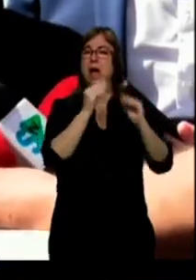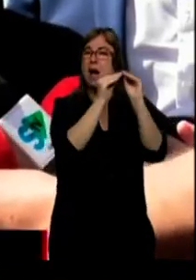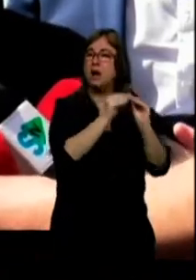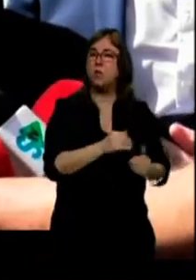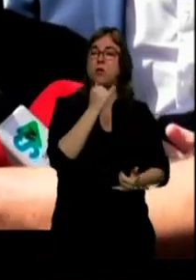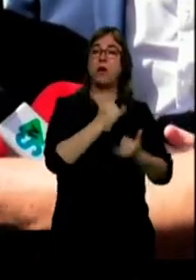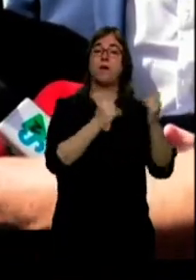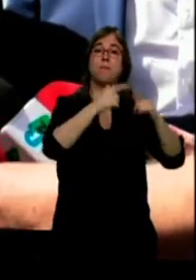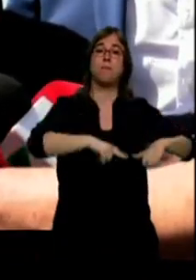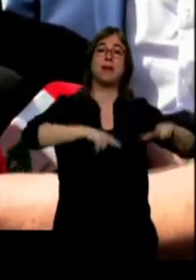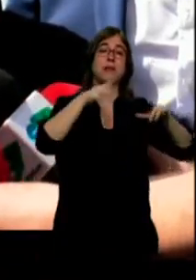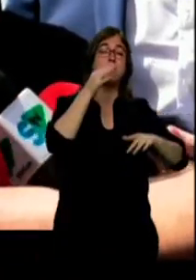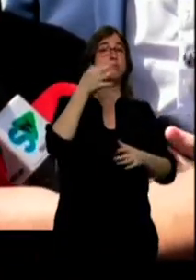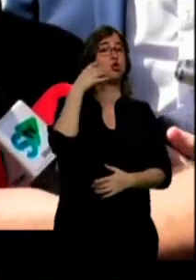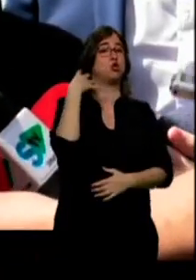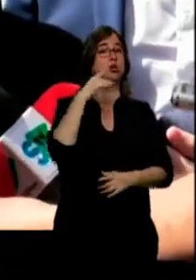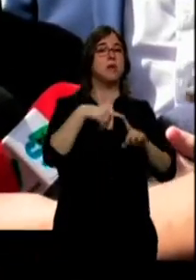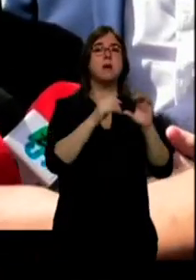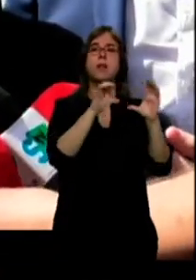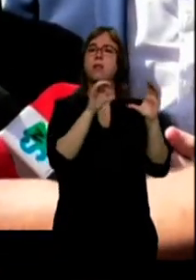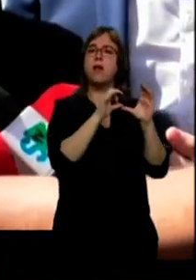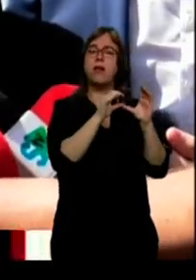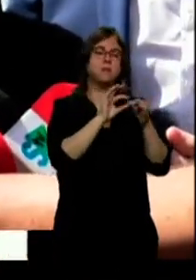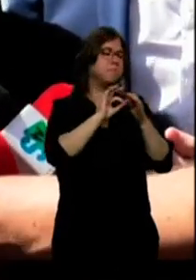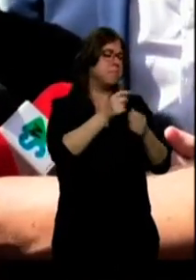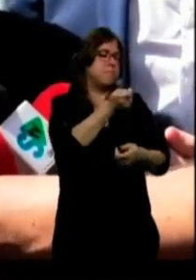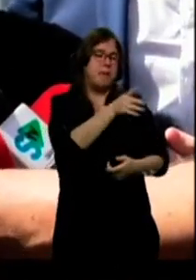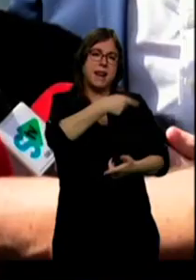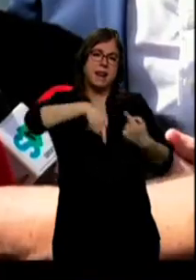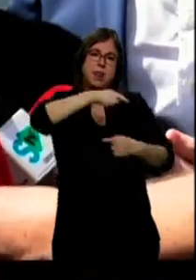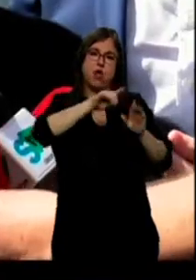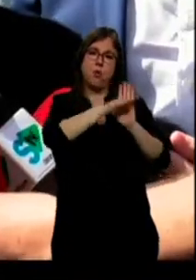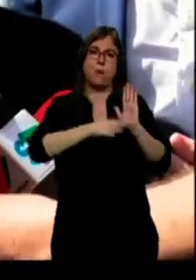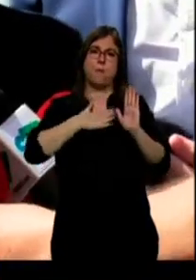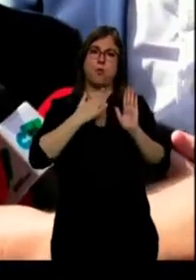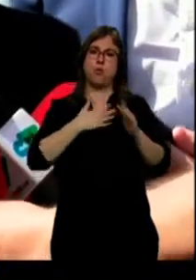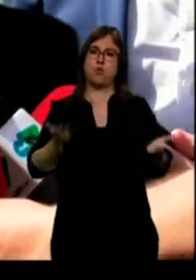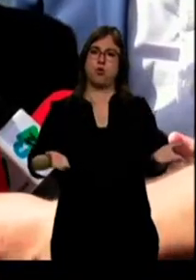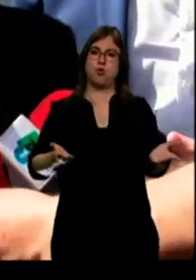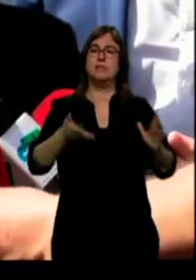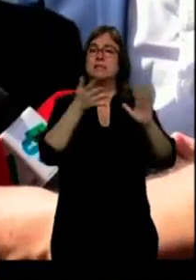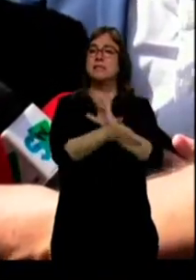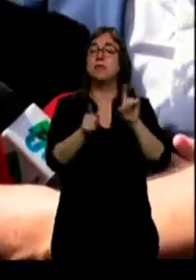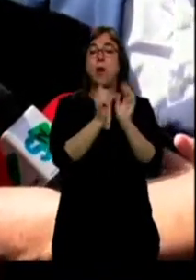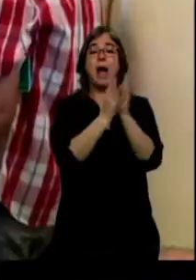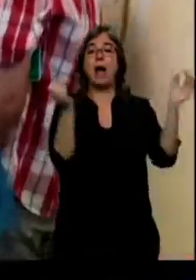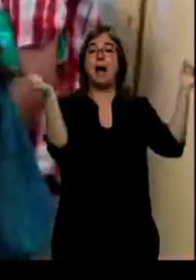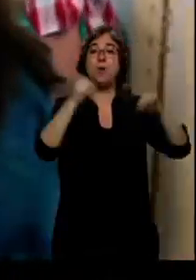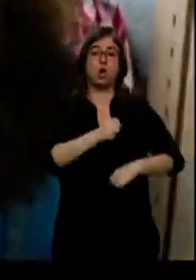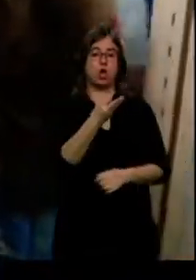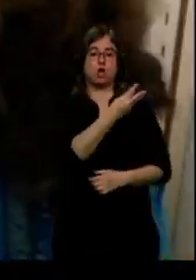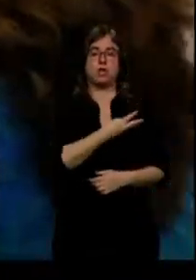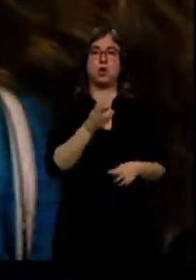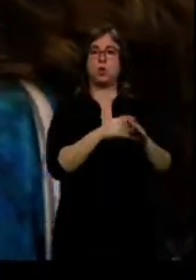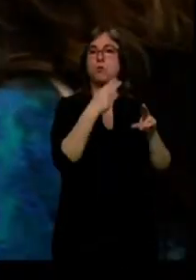Soriano como Ciudadanos es la que más semejanza tenía con nuestro programa político. Esto es un acuerdo de tres partidos políticos. Un